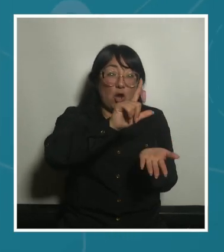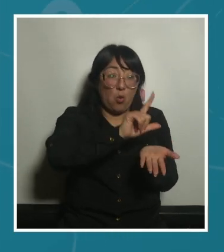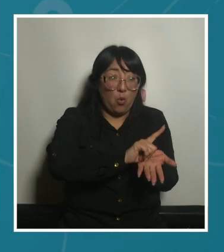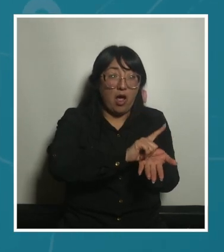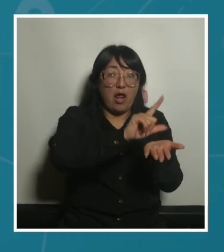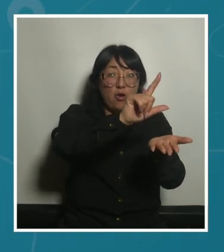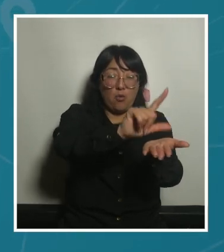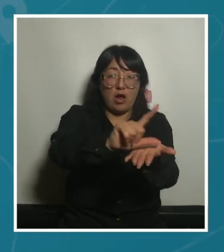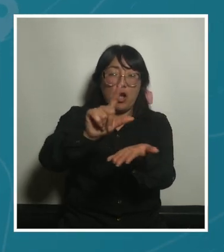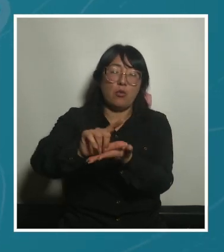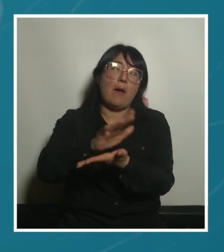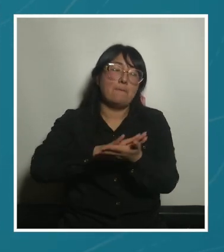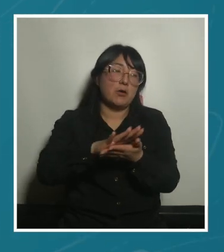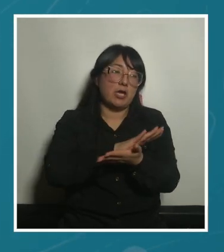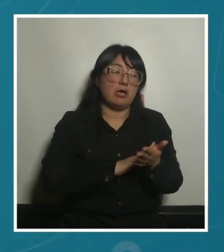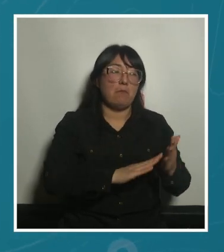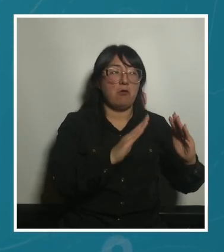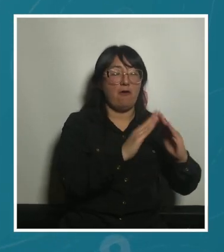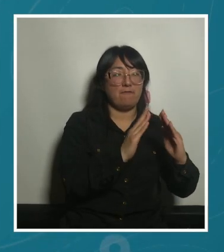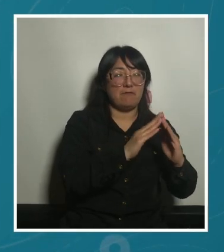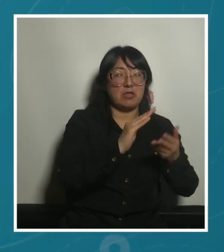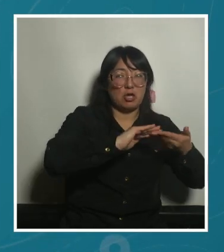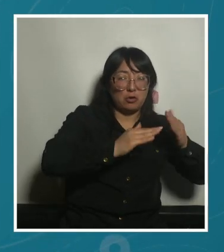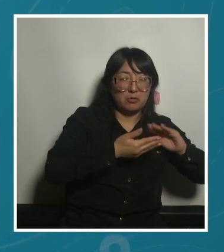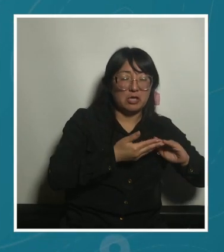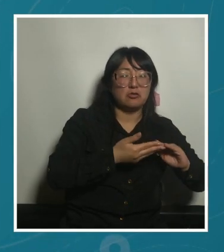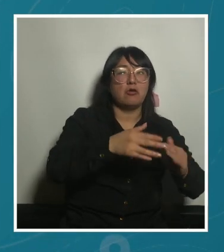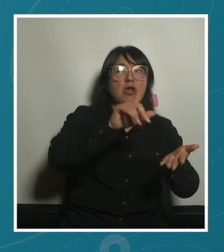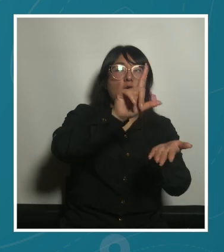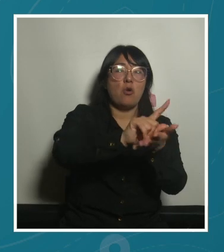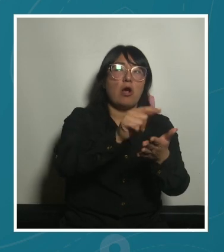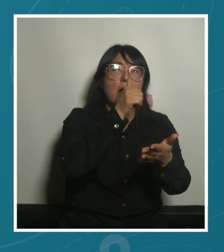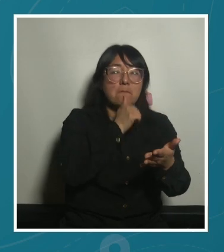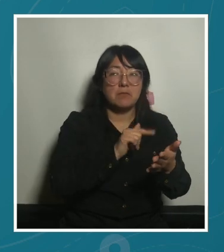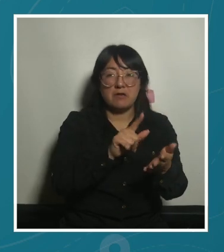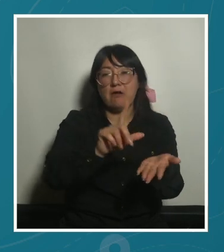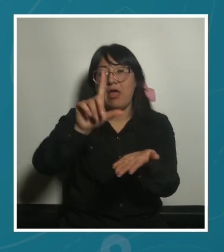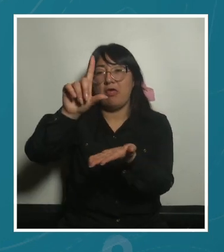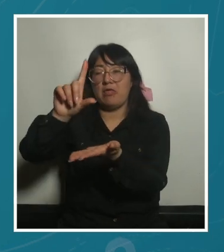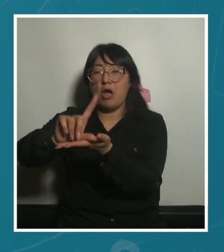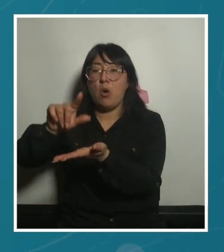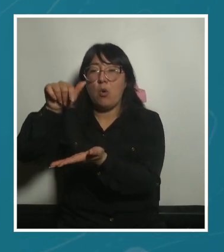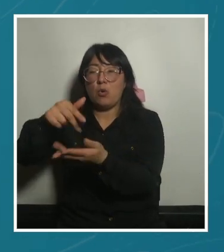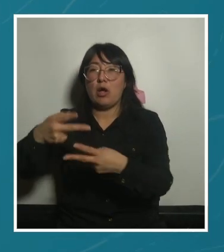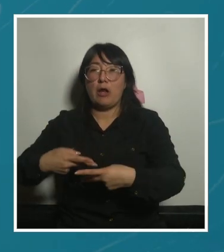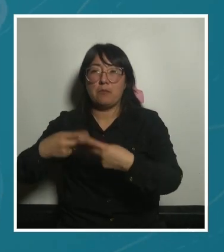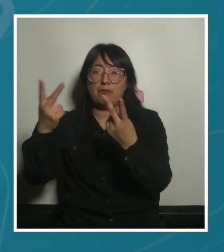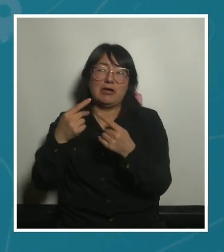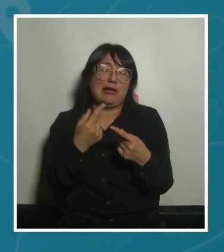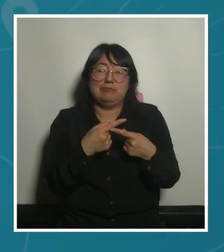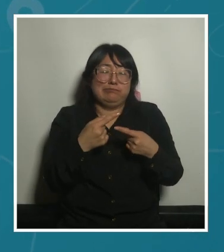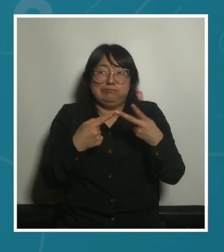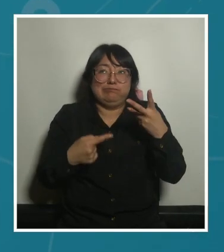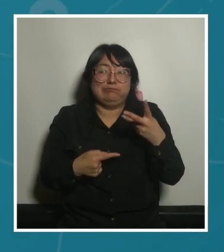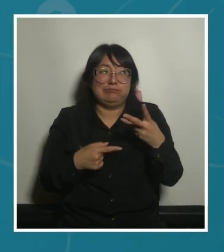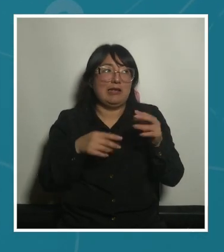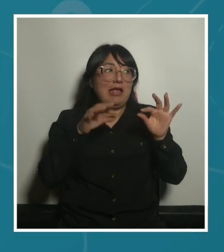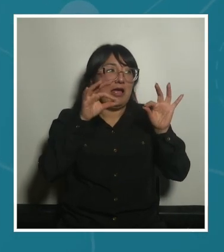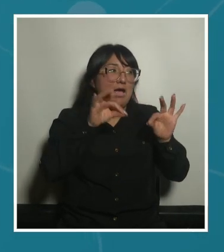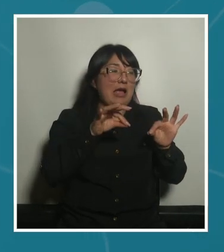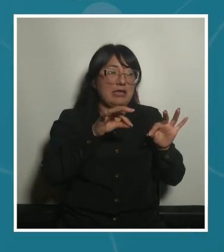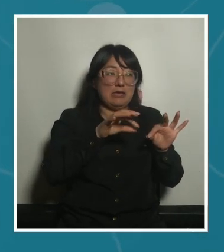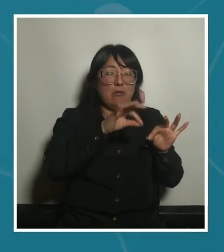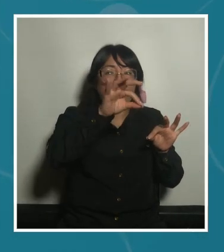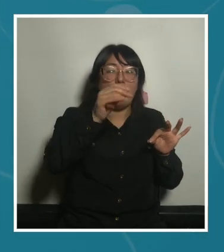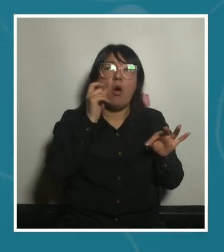por ejemplo una vivienda cooperativa unidades de vivienda privada un bloque de vivienda pública etcétera pongan en común